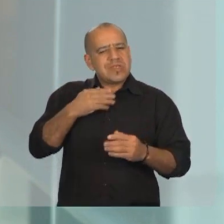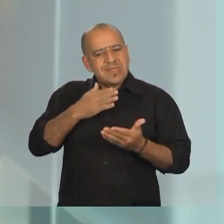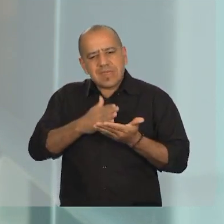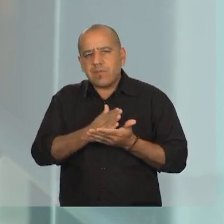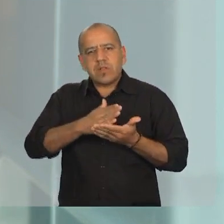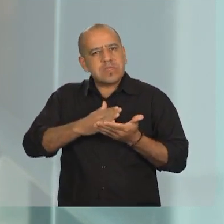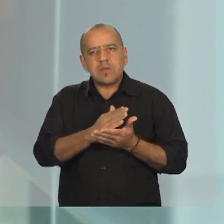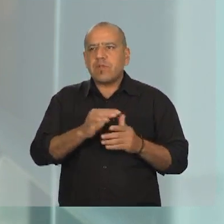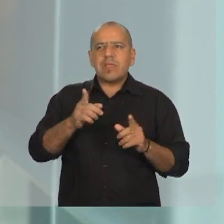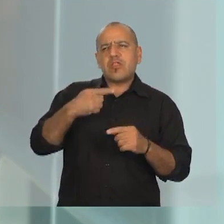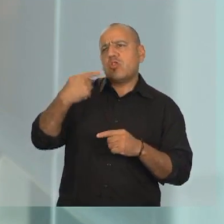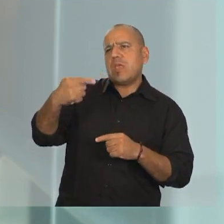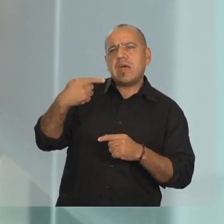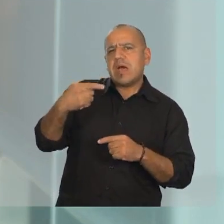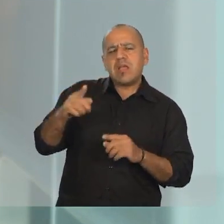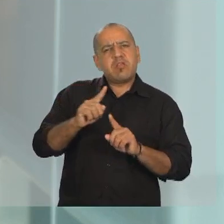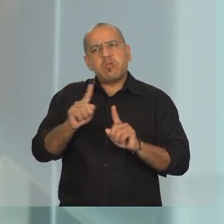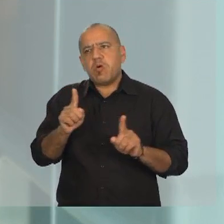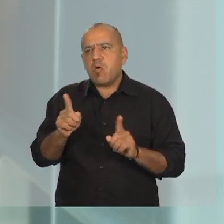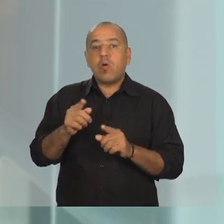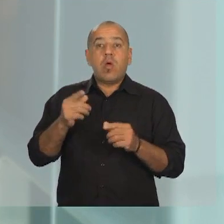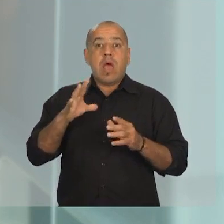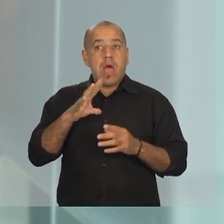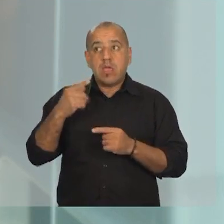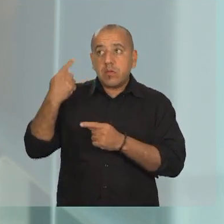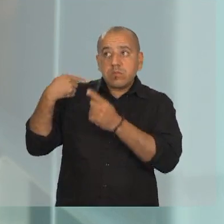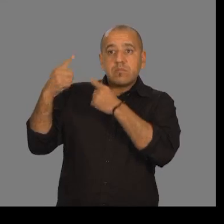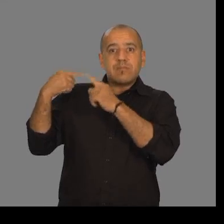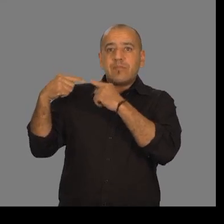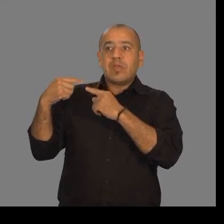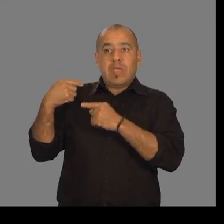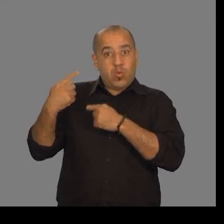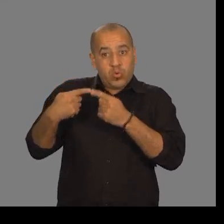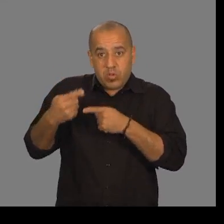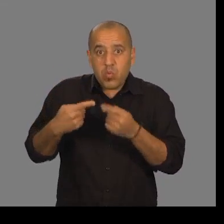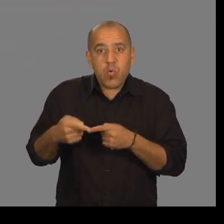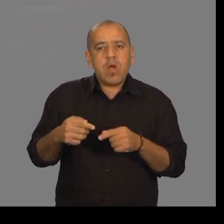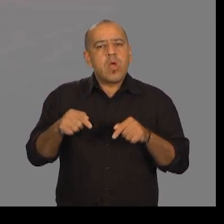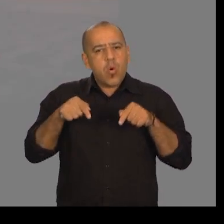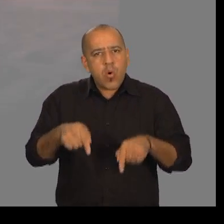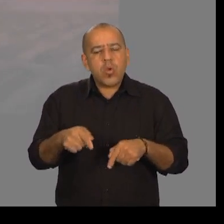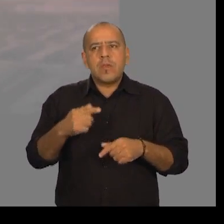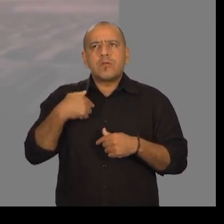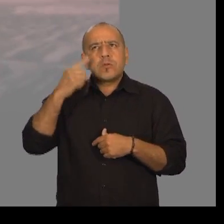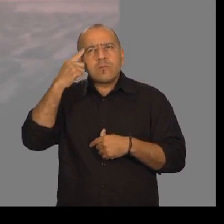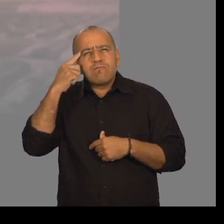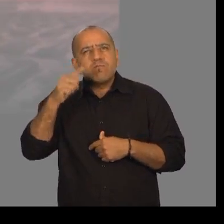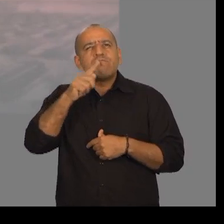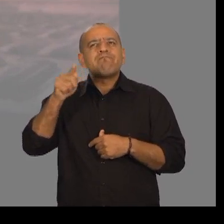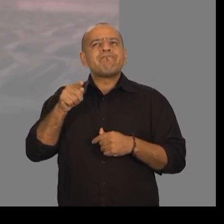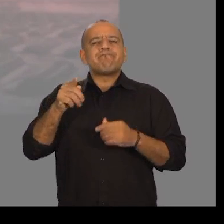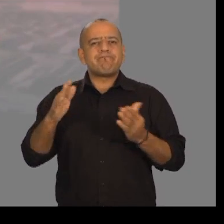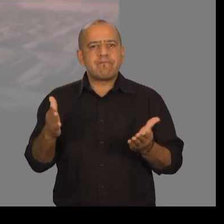intentos de olvido y negación. Hay pasados que no pasan. Son aquellos que nos siguen interpelando y